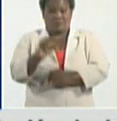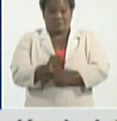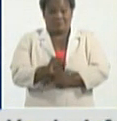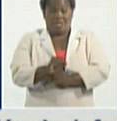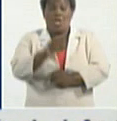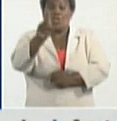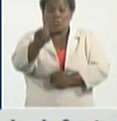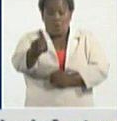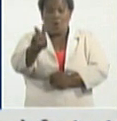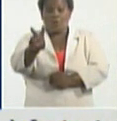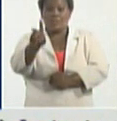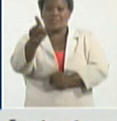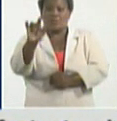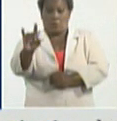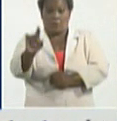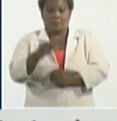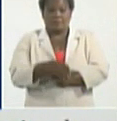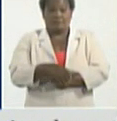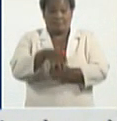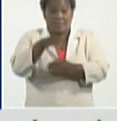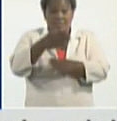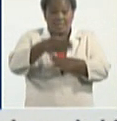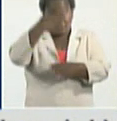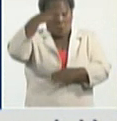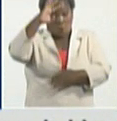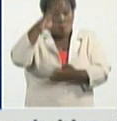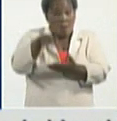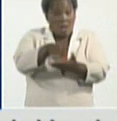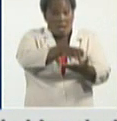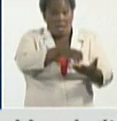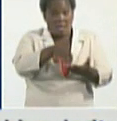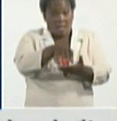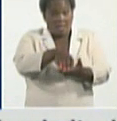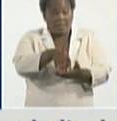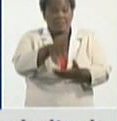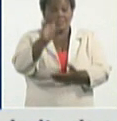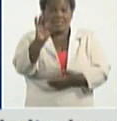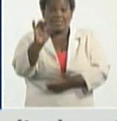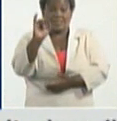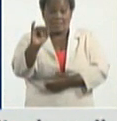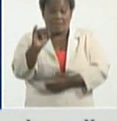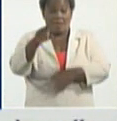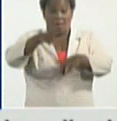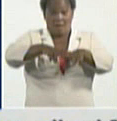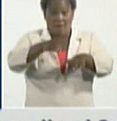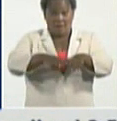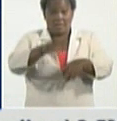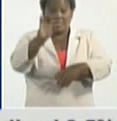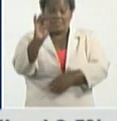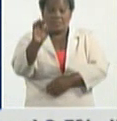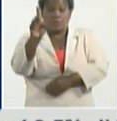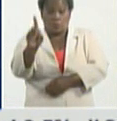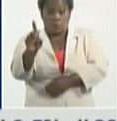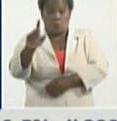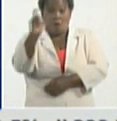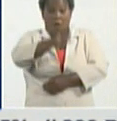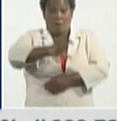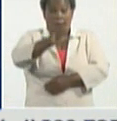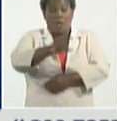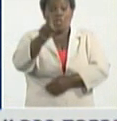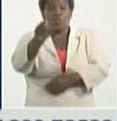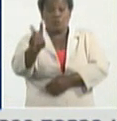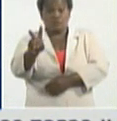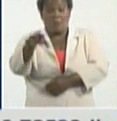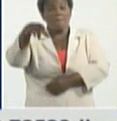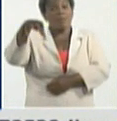Santiago de Cuba con 76, La Habana con 71, Camagüey 12, Pinal de